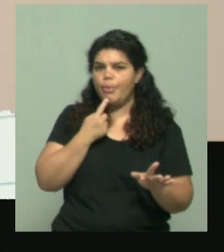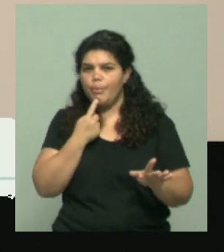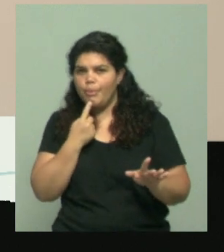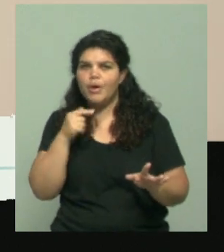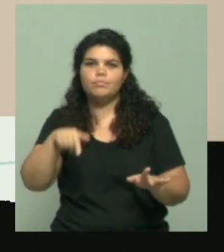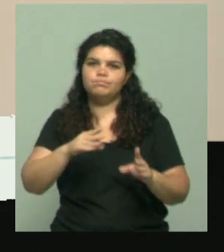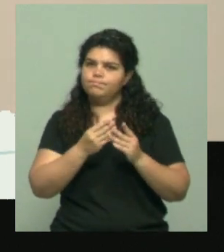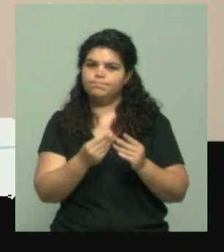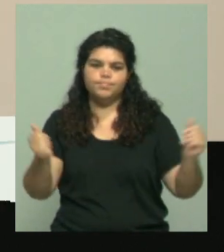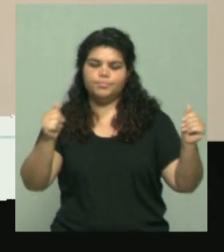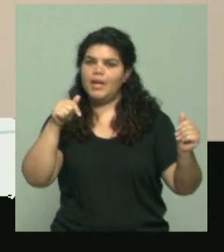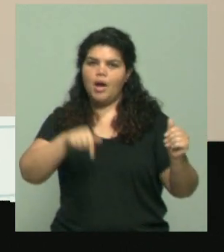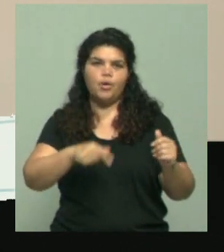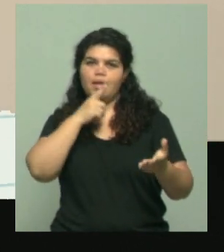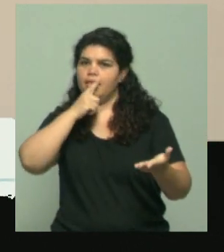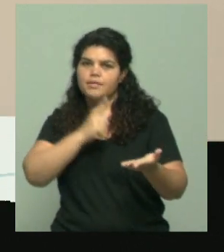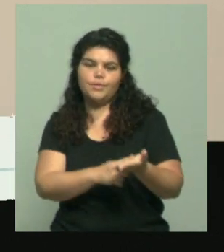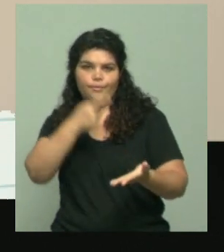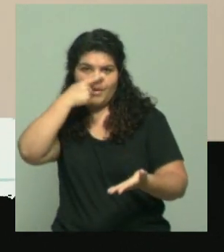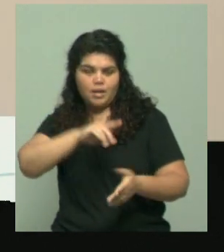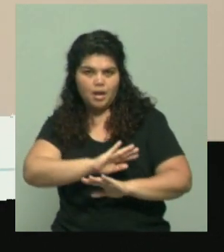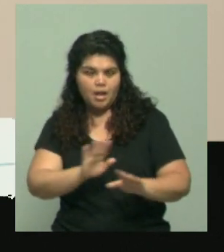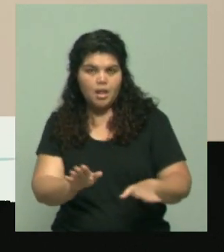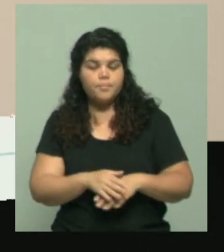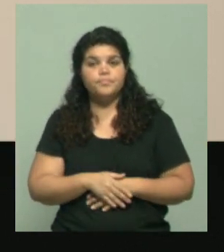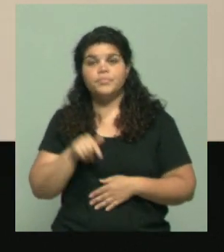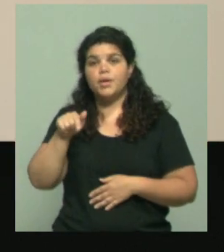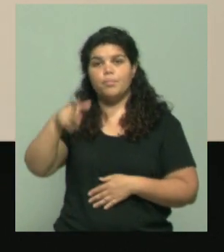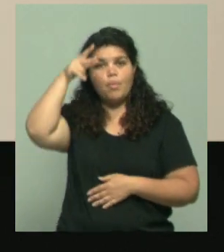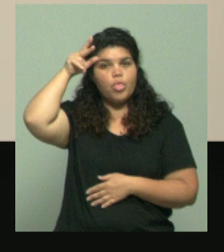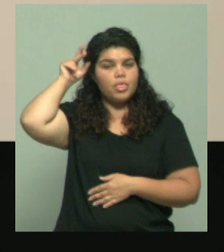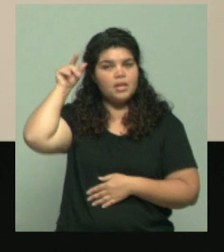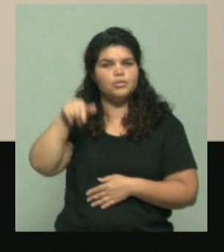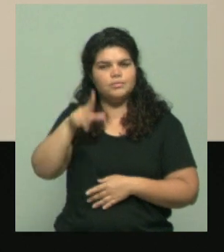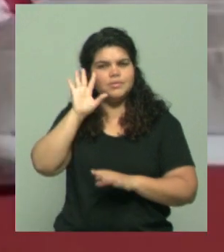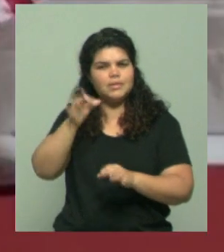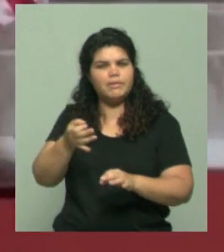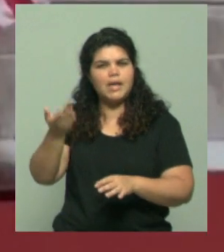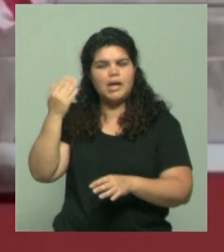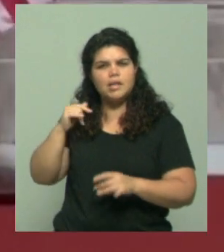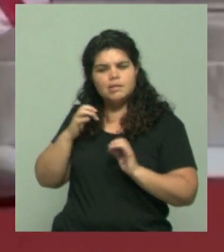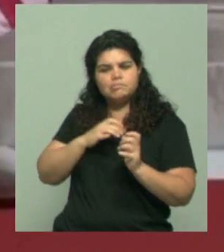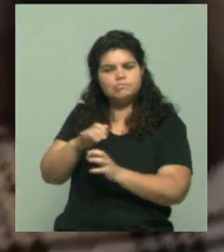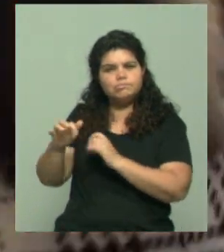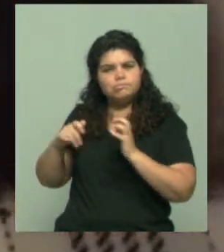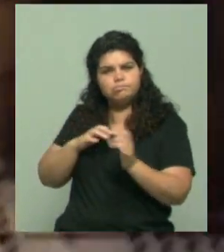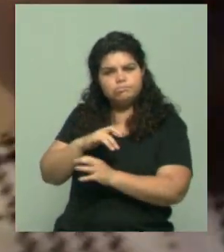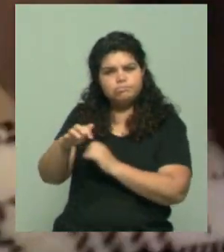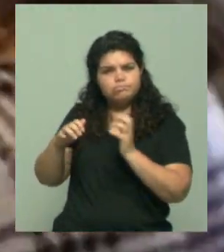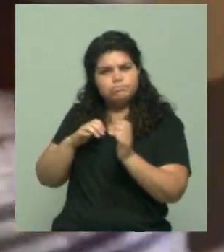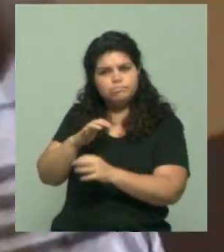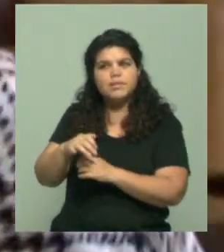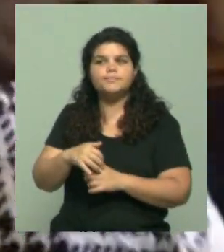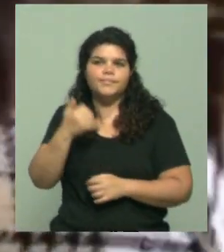que hicieron que rebalsara el vaso. En qué sentido, la salida de Diana Mondino ya se veía relativamente anunciada, fueron varias las